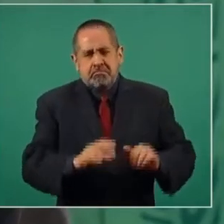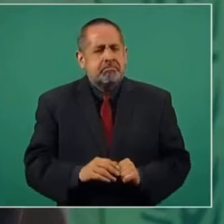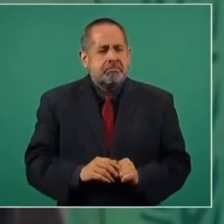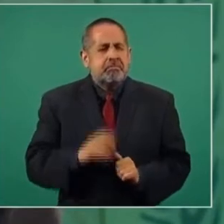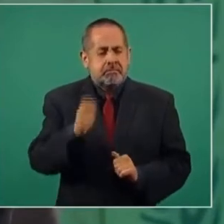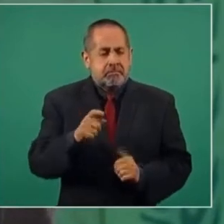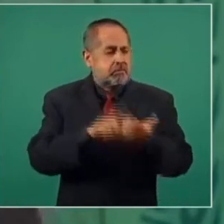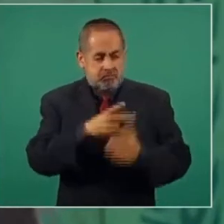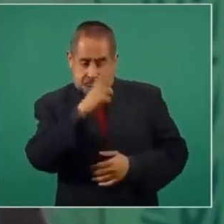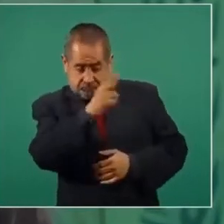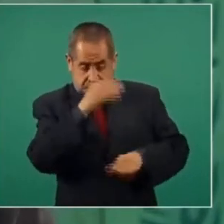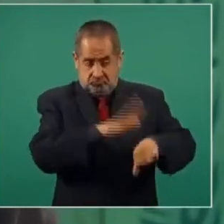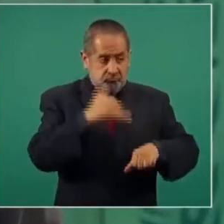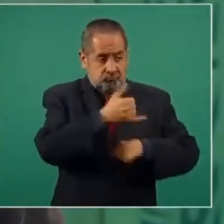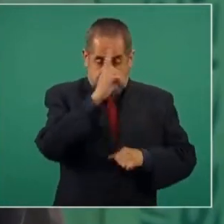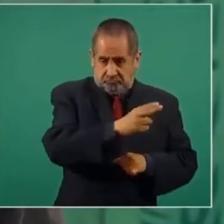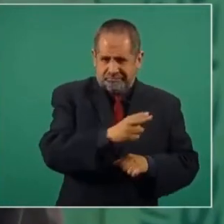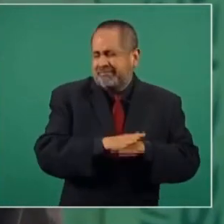Que no va haber censura.